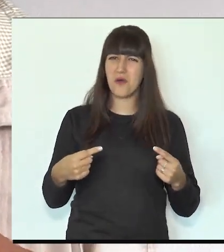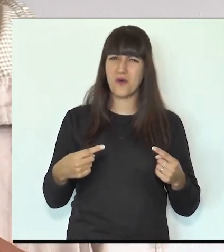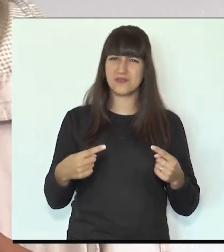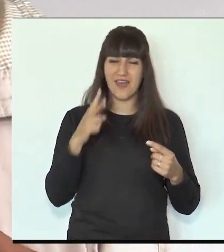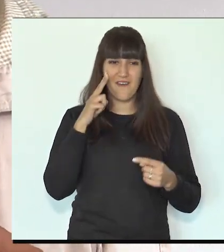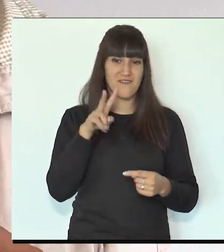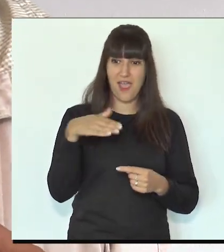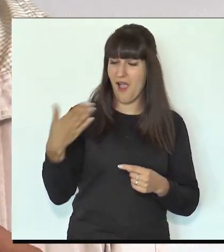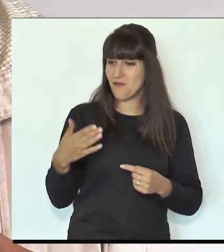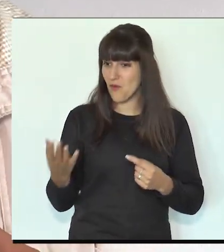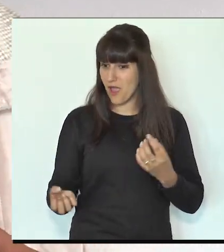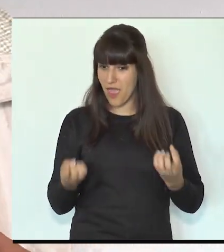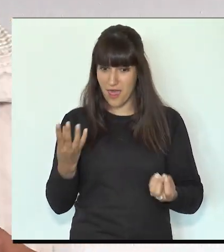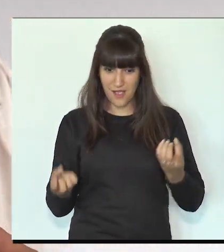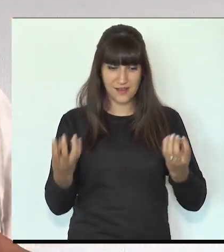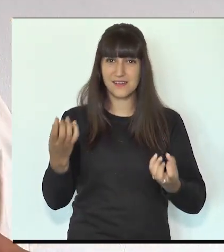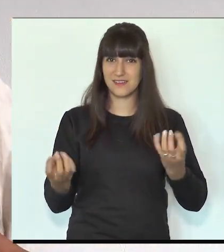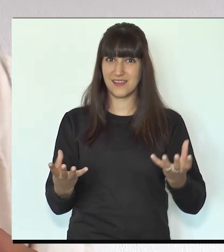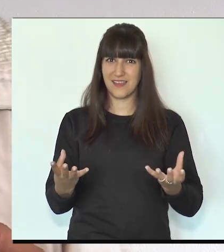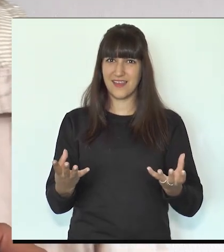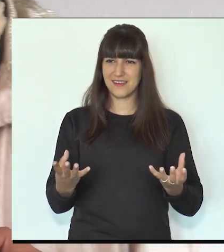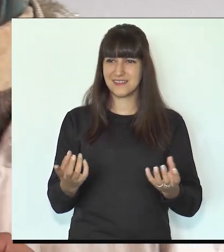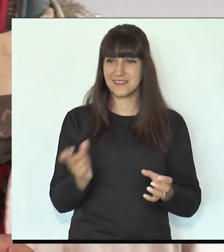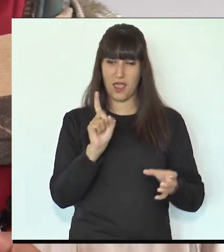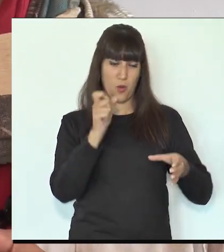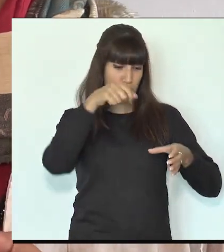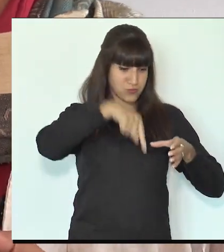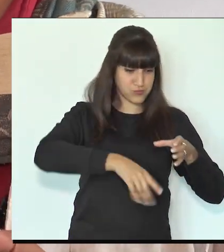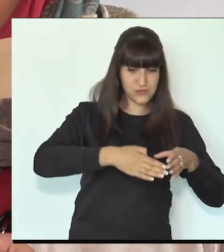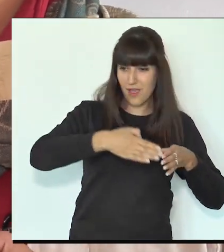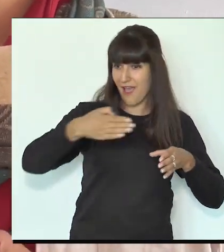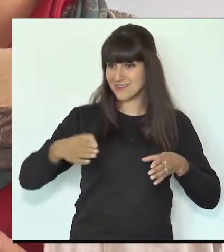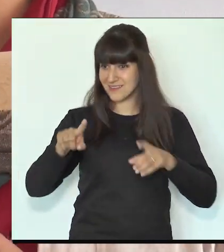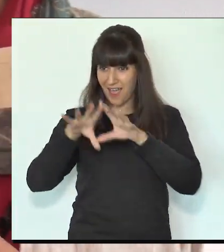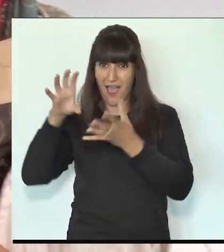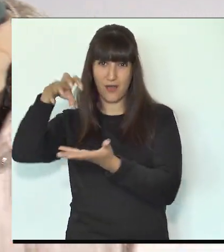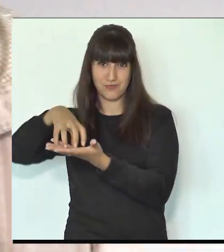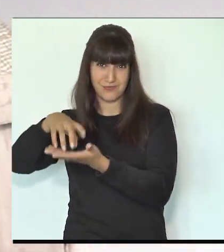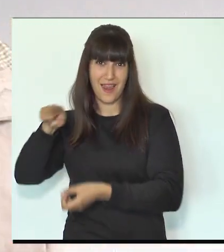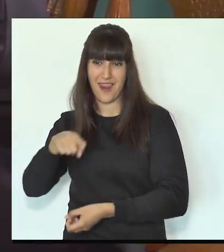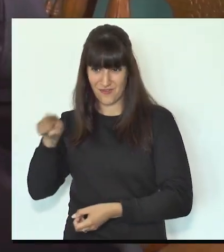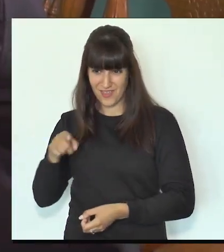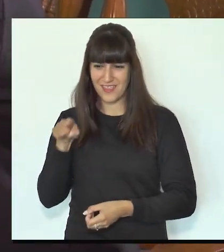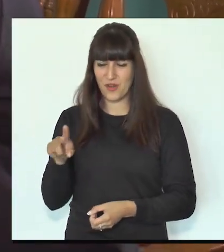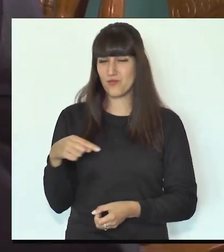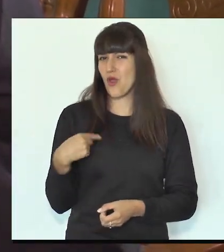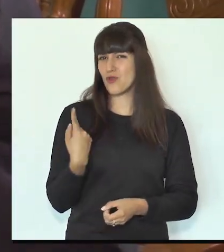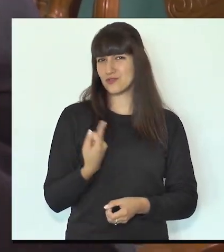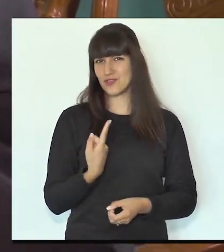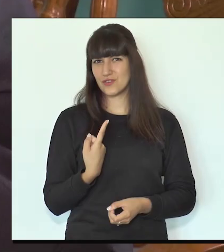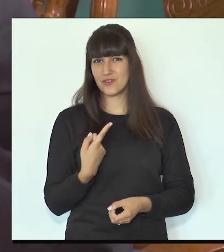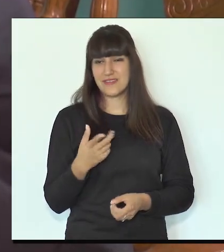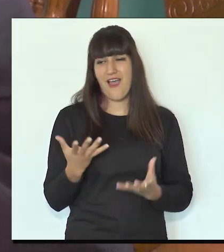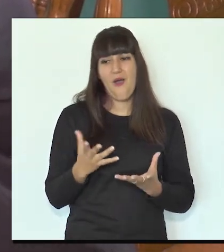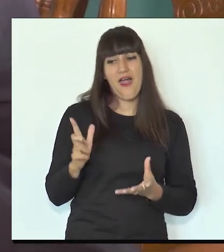que está en todos los jardines, desde donde está el pozo hasta donde tenemos el lavadero. Así que bien. Nosotros estamos esperando